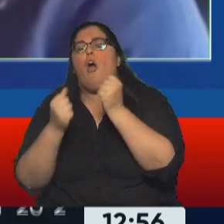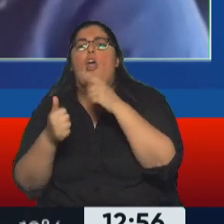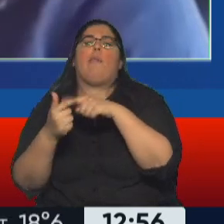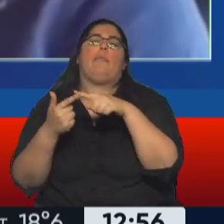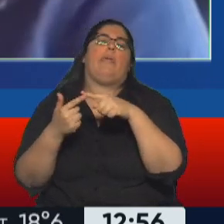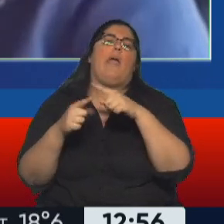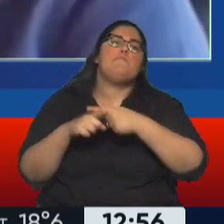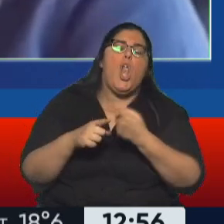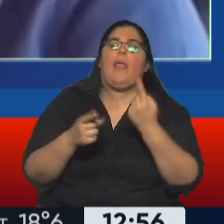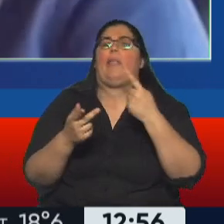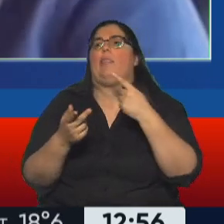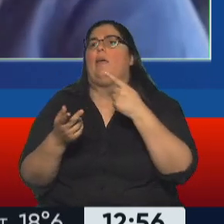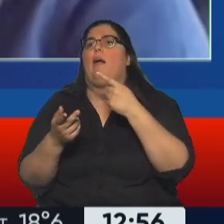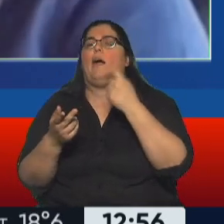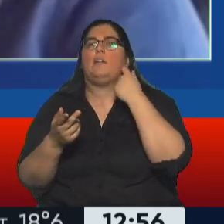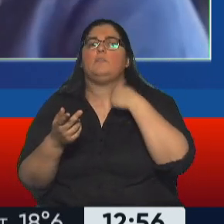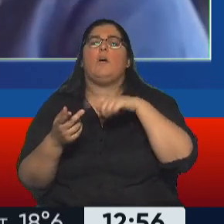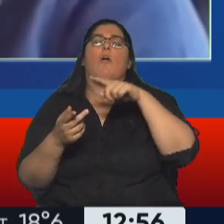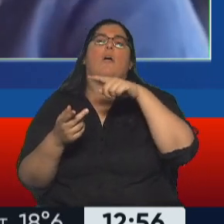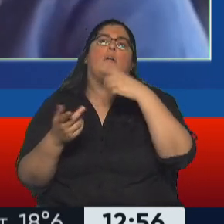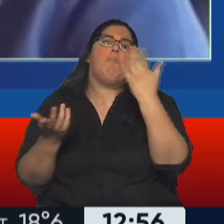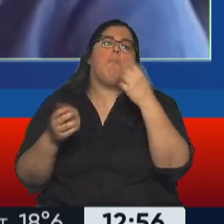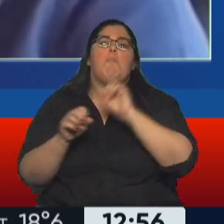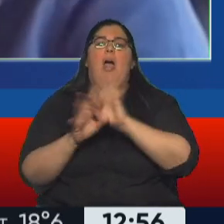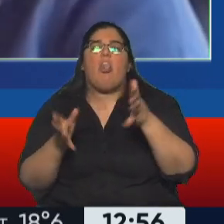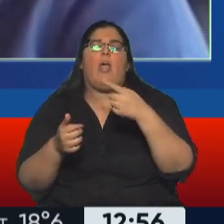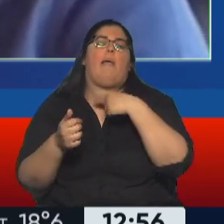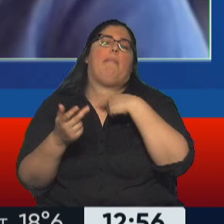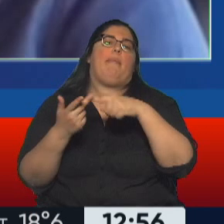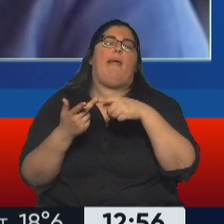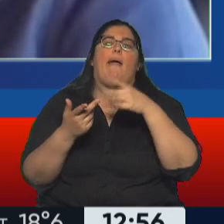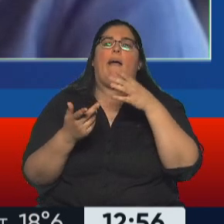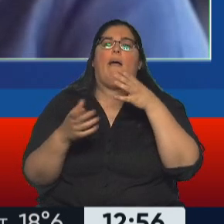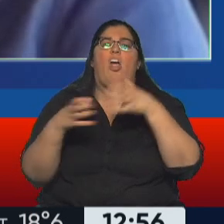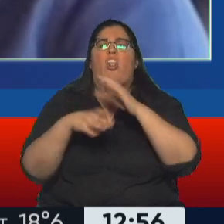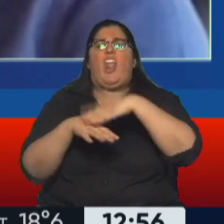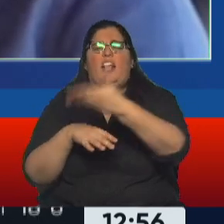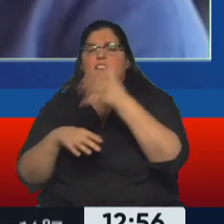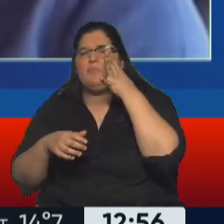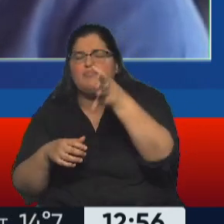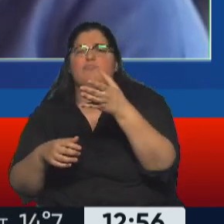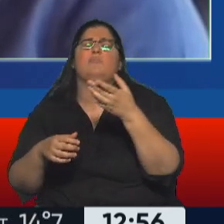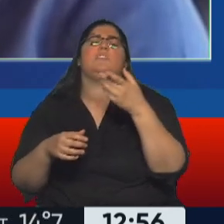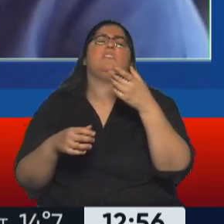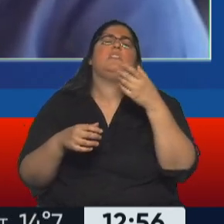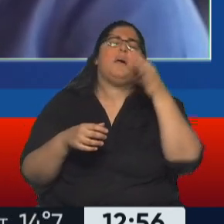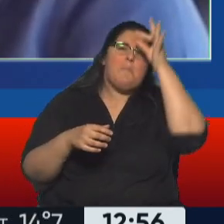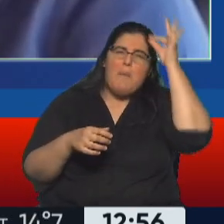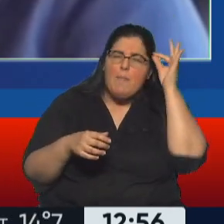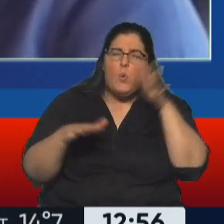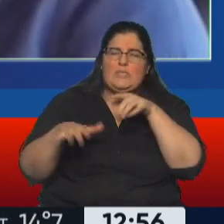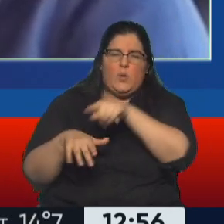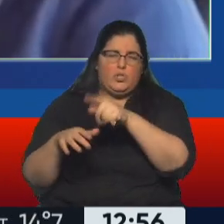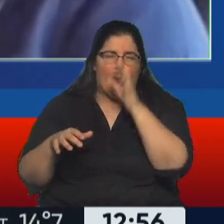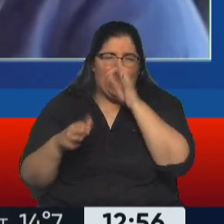clase política, figuras outsiders o la ultraderecha, racismo, xenofobia, la situación de los mapuches nunca resuelta